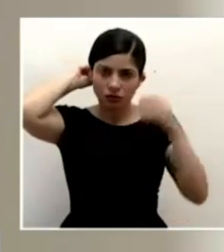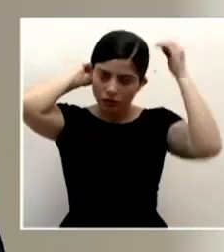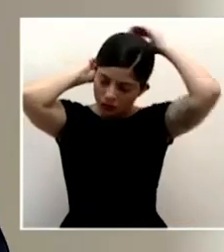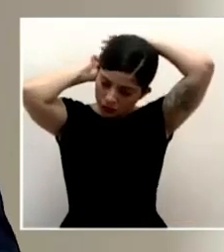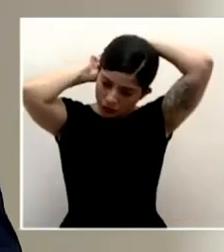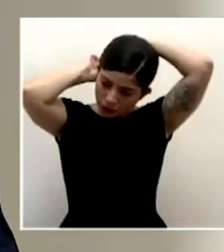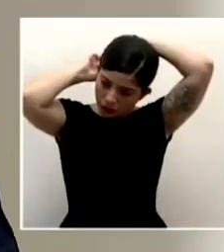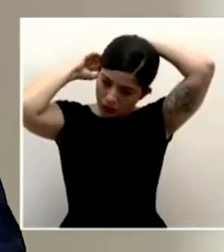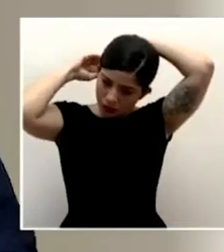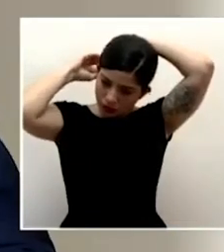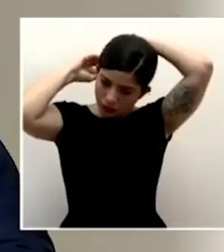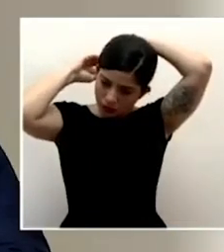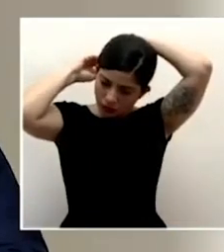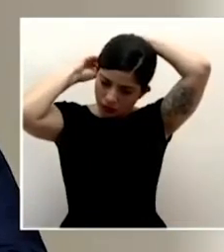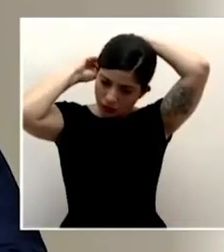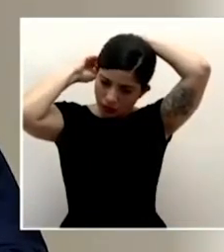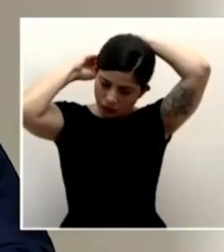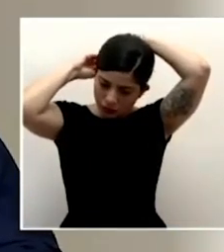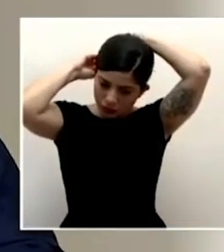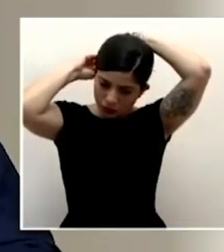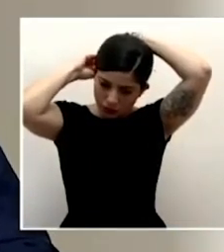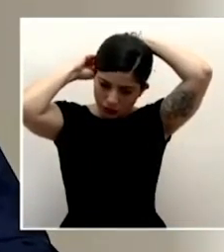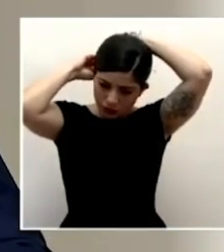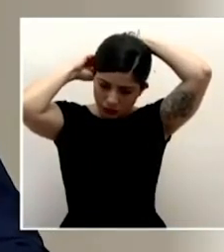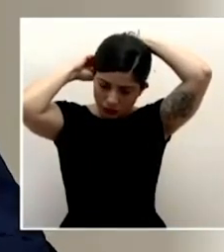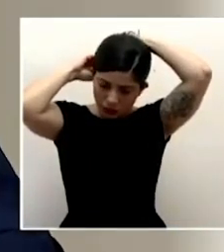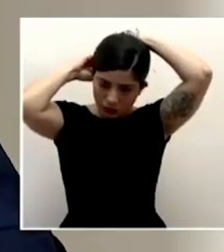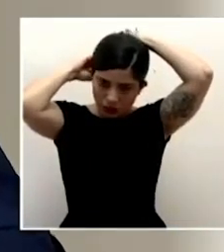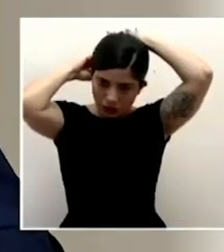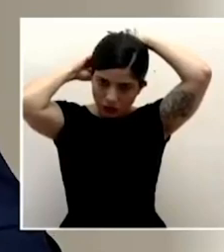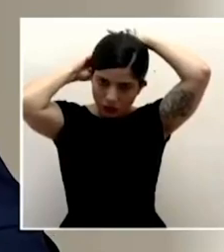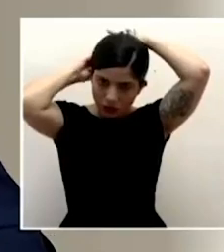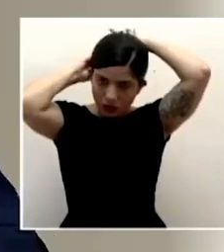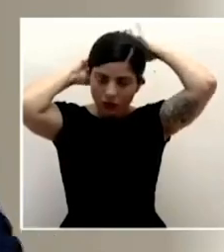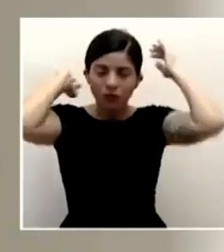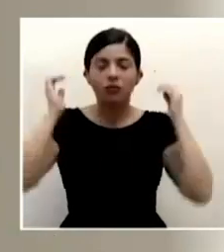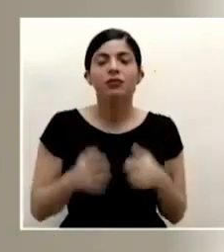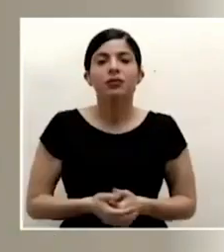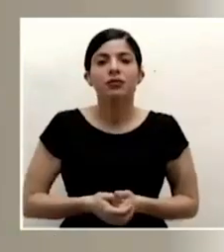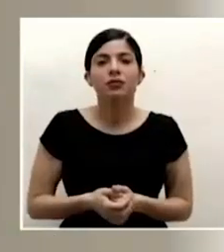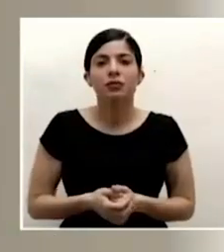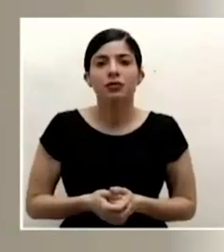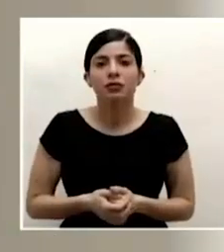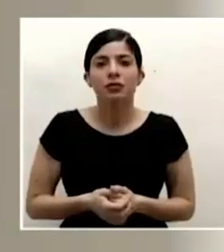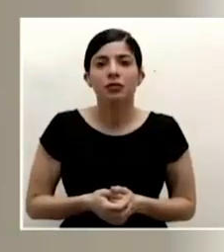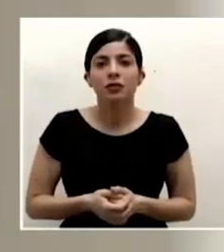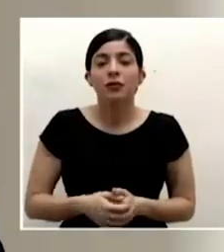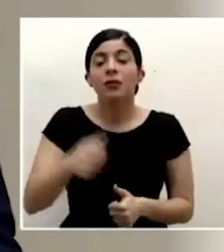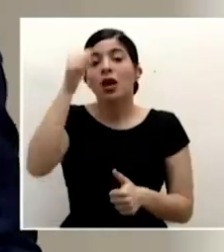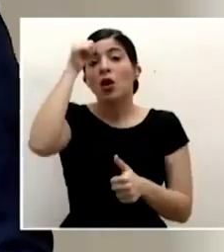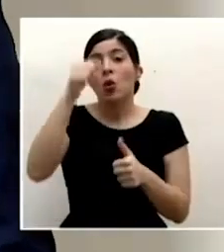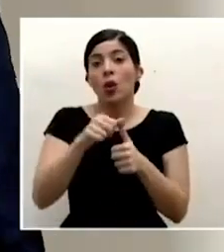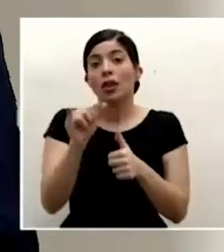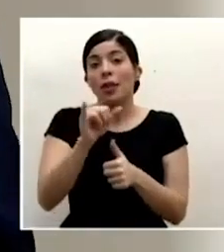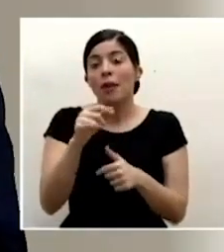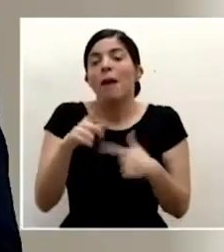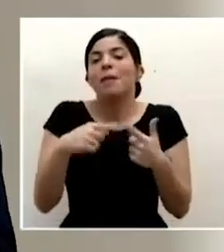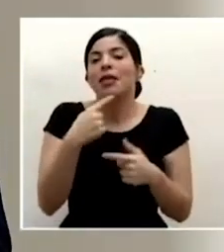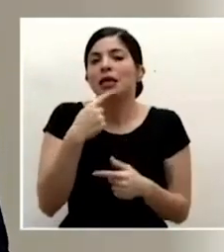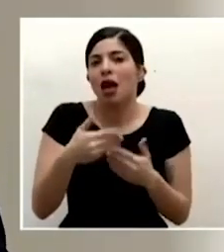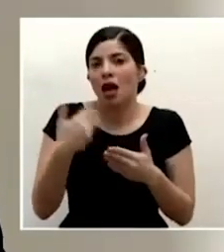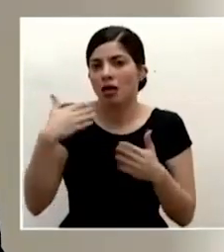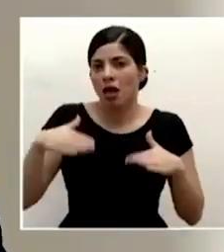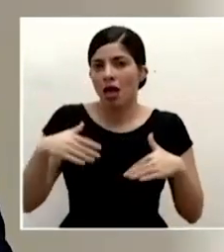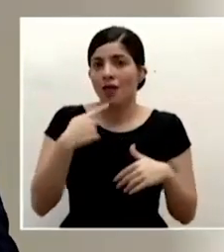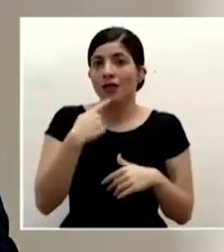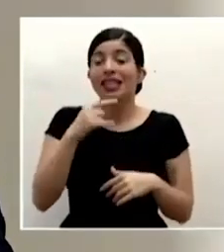recordemos también que vamos a decir porque eso no lo hemos dicho antes que no se recomienda el uso de mascarillas en niños menores de